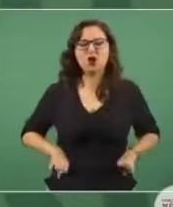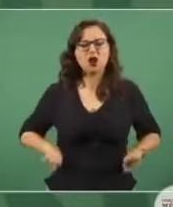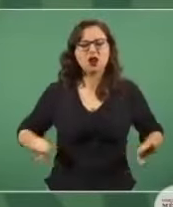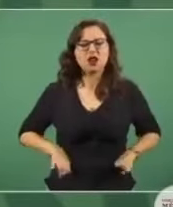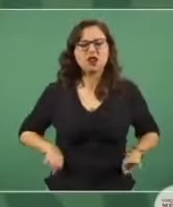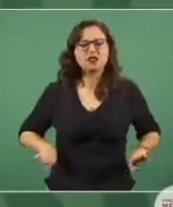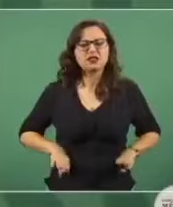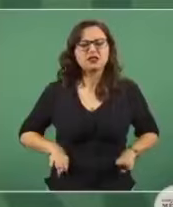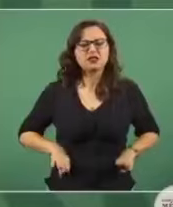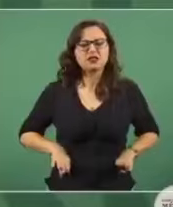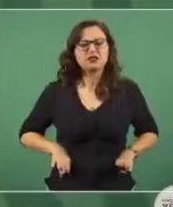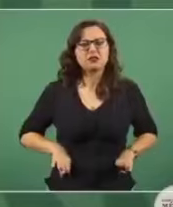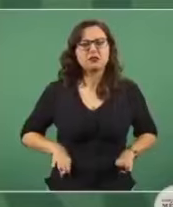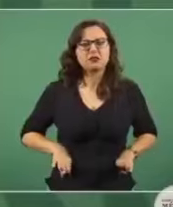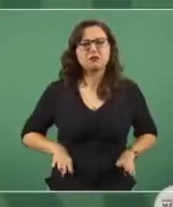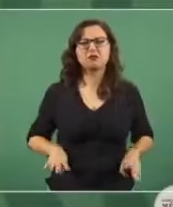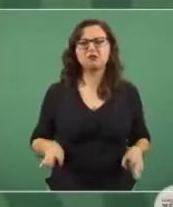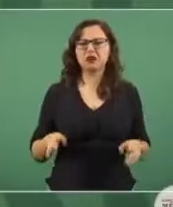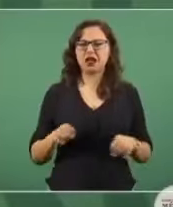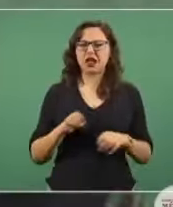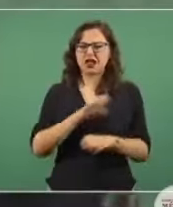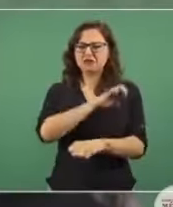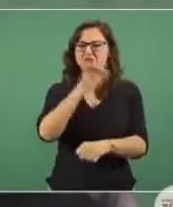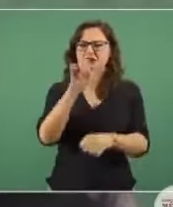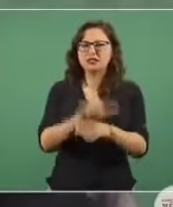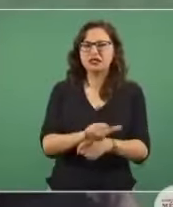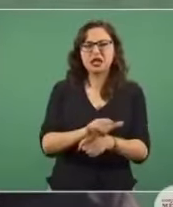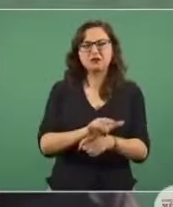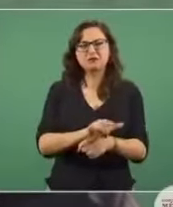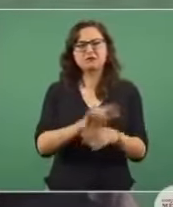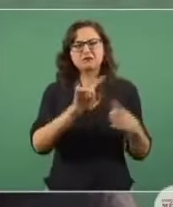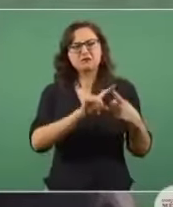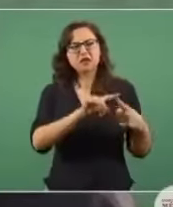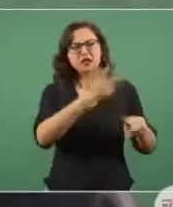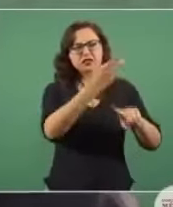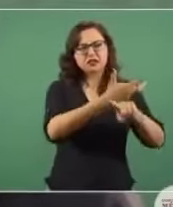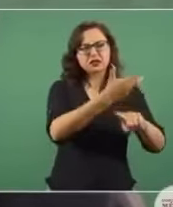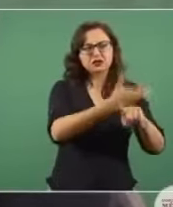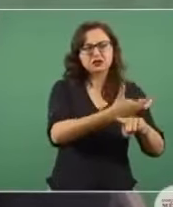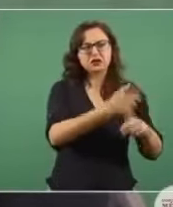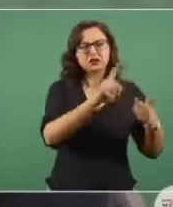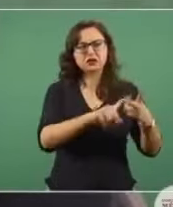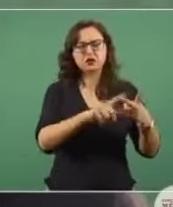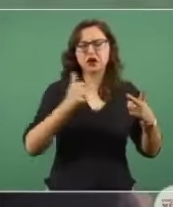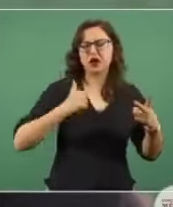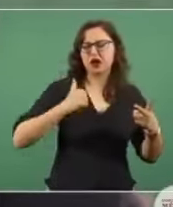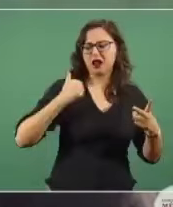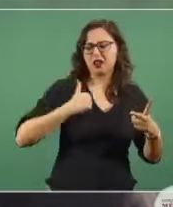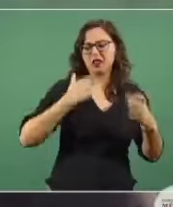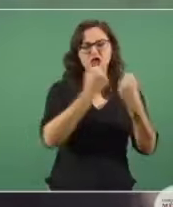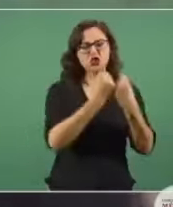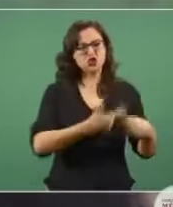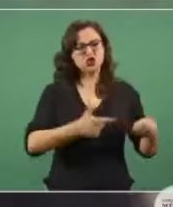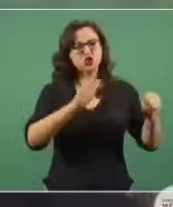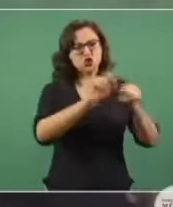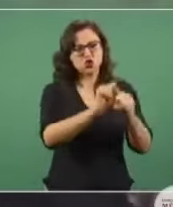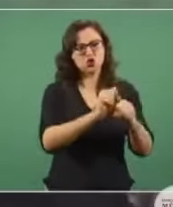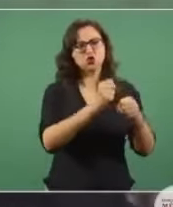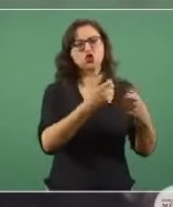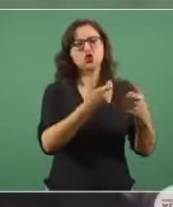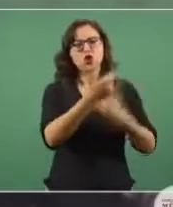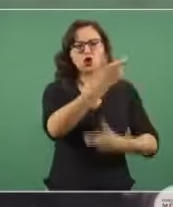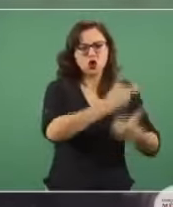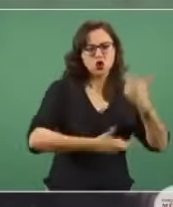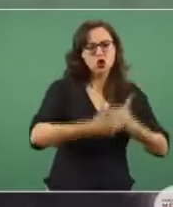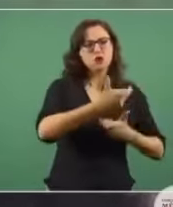Que no tienen los otros dos países que son nuestros socios económicos y comerciales.